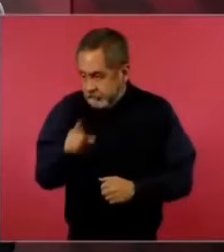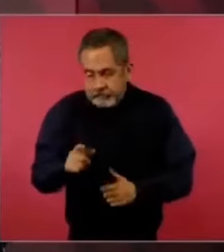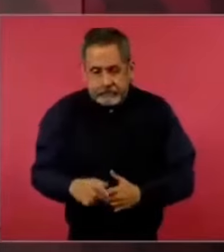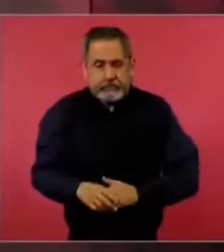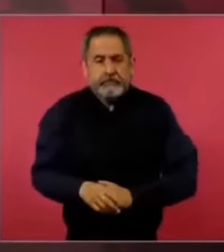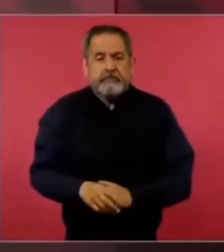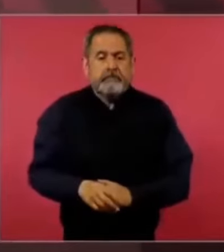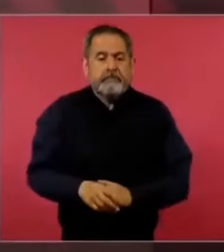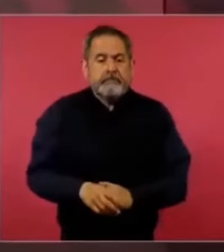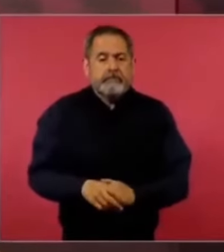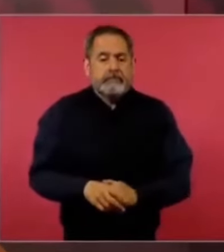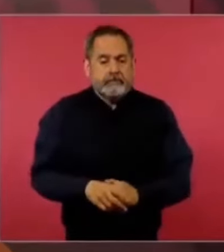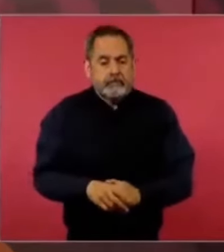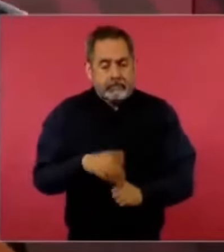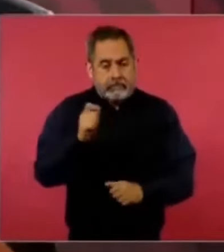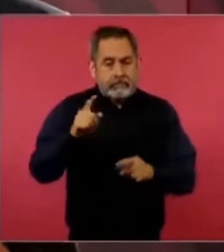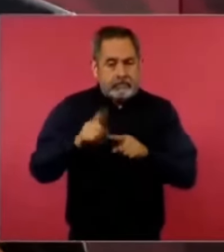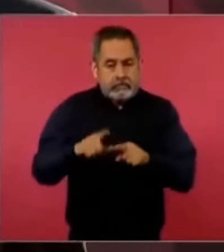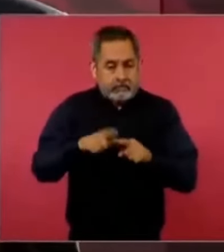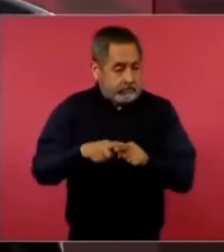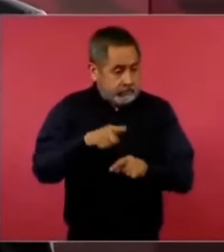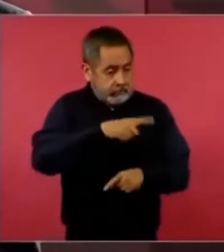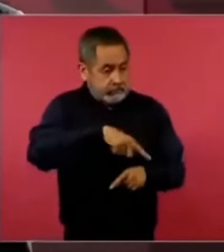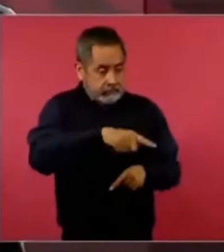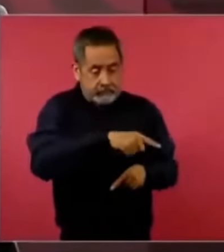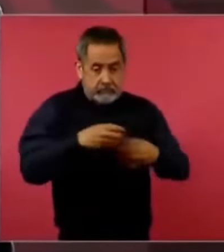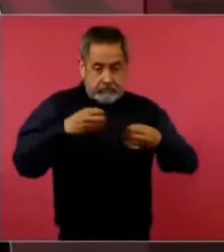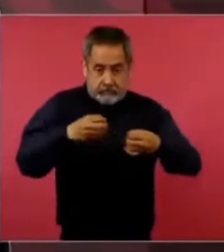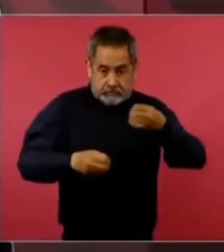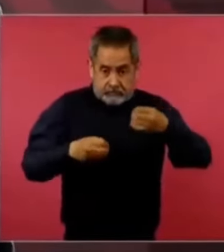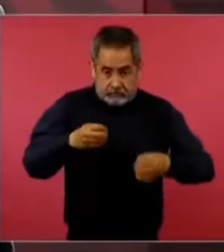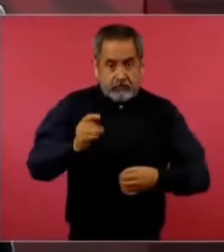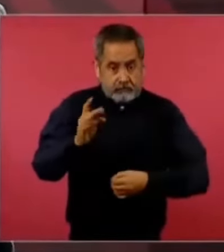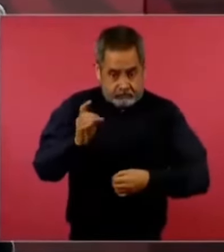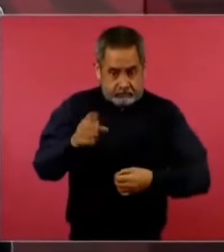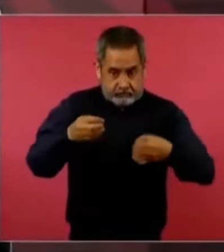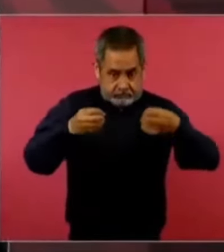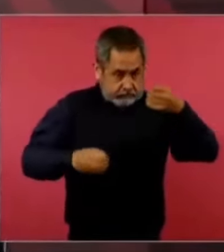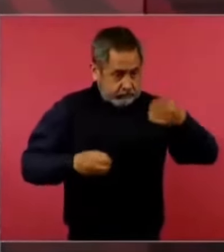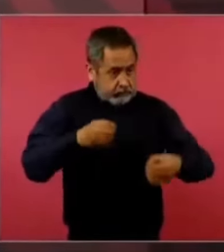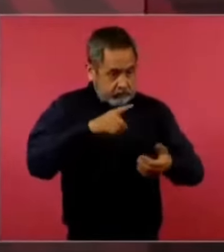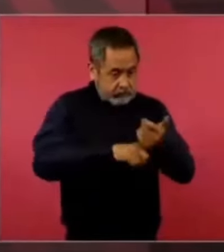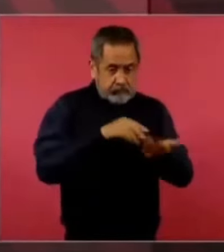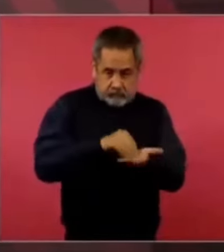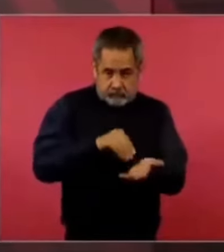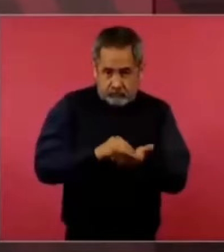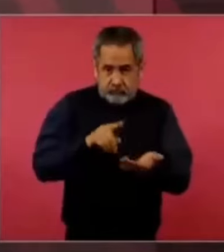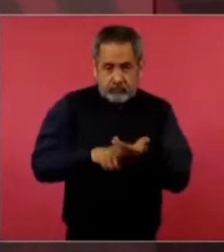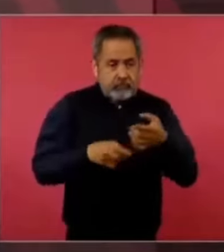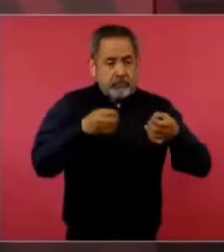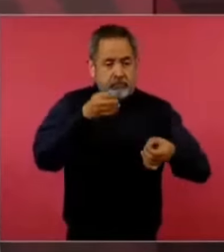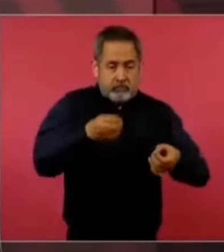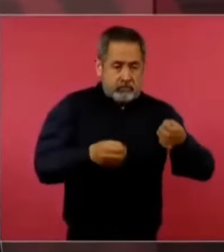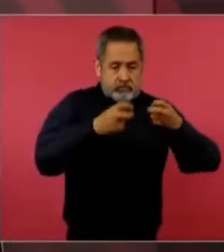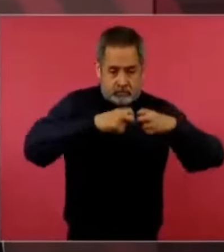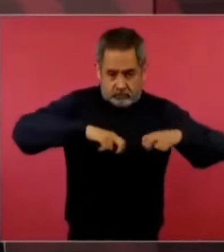que los que están de jueces, que los que están de ministros,